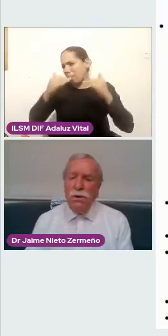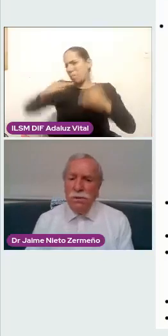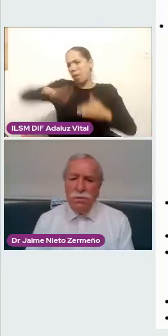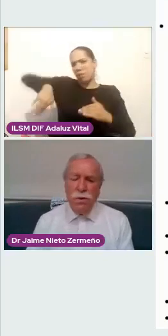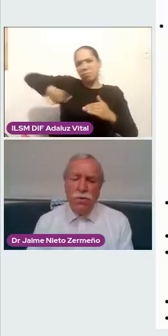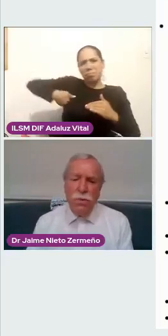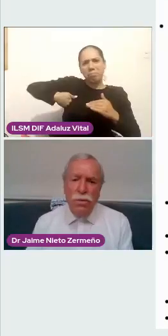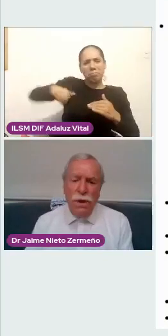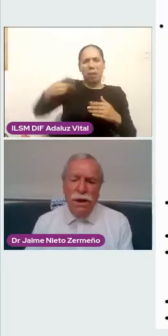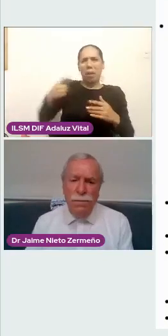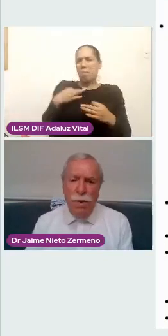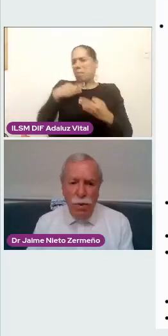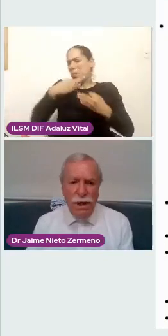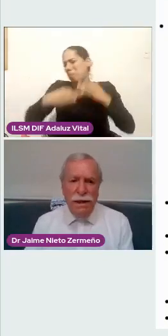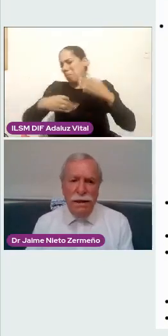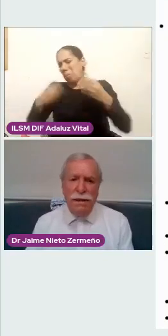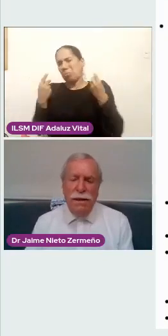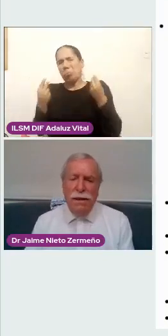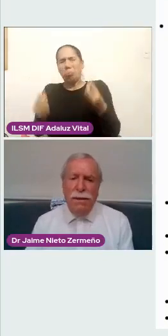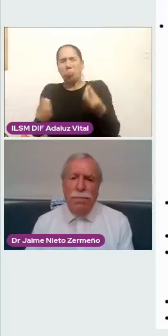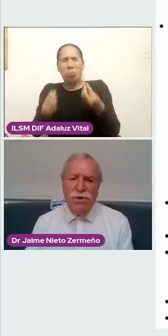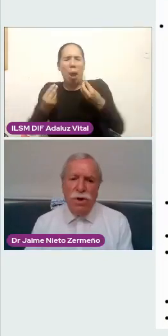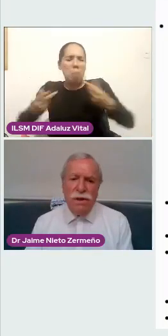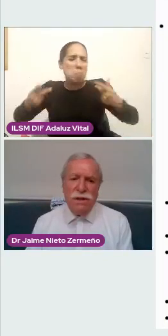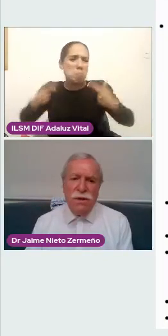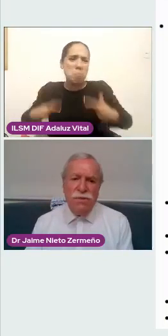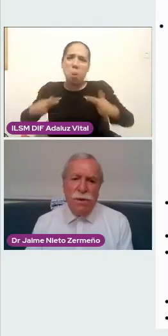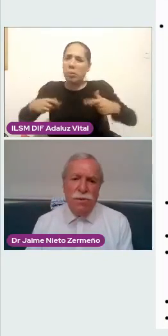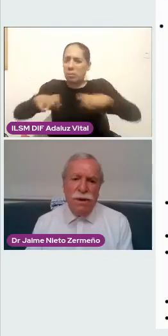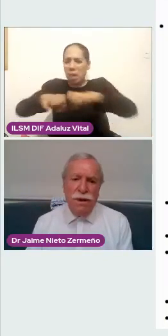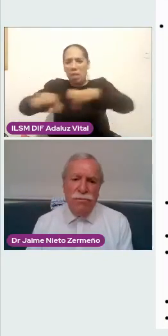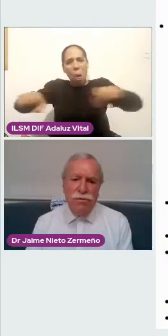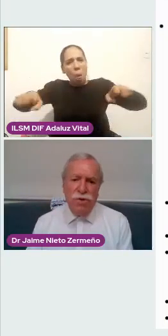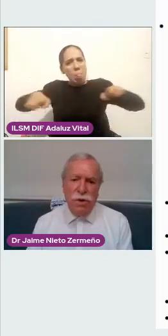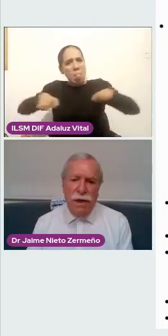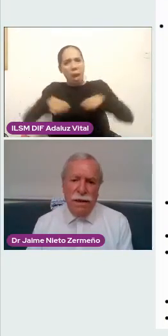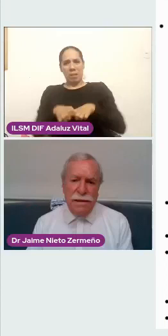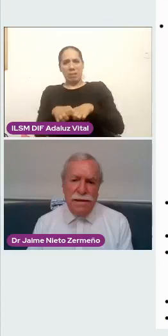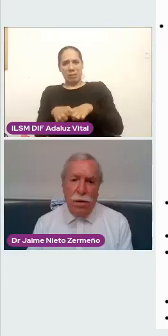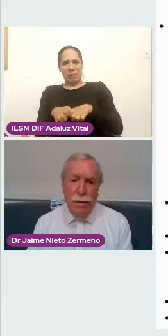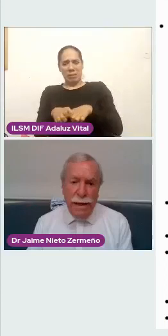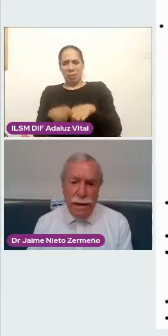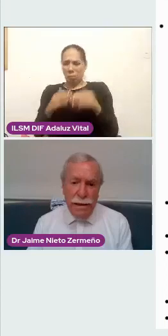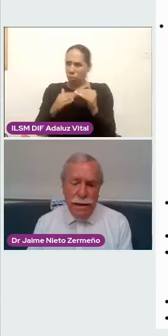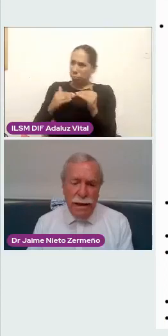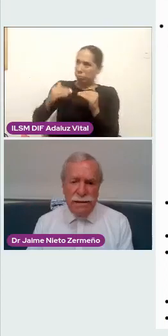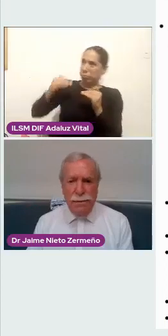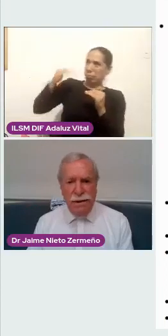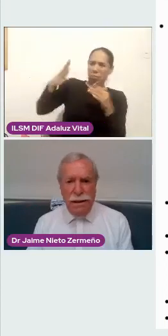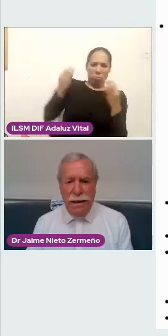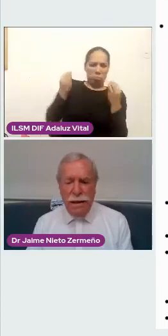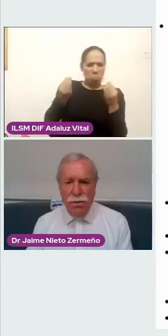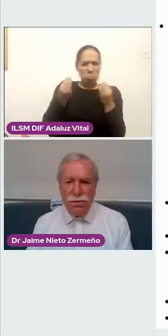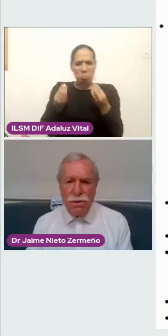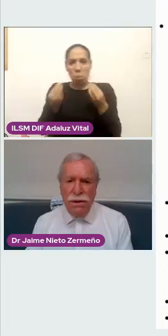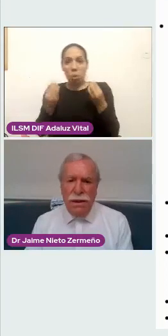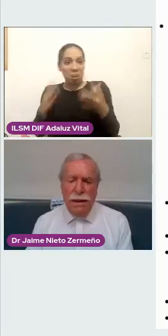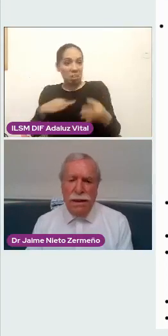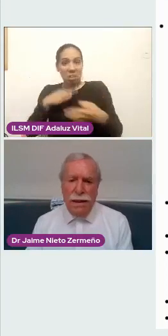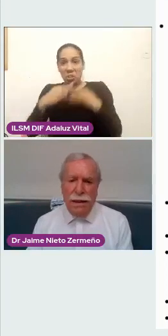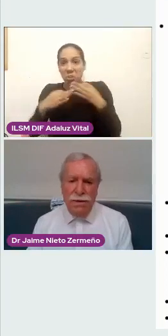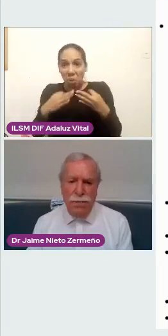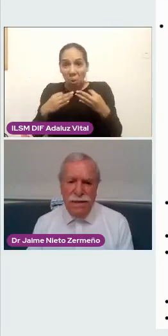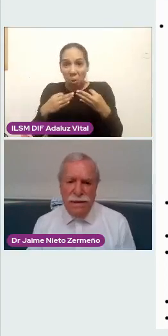grupo, un equipo muy grande de personas que nos permiten funcionar desde comer hasta mantenernos